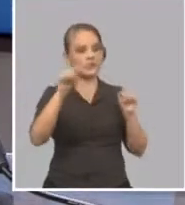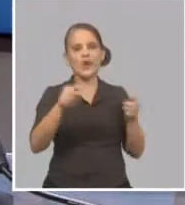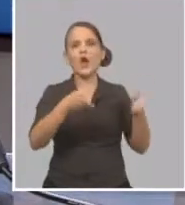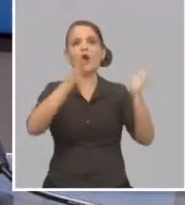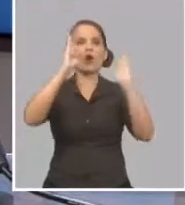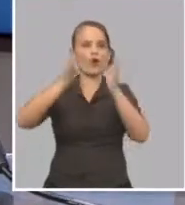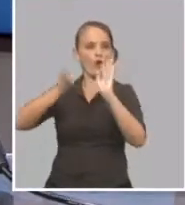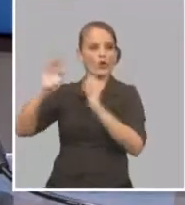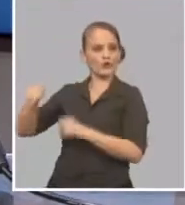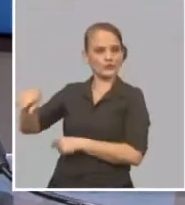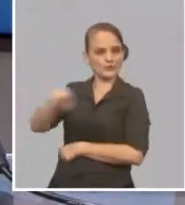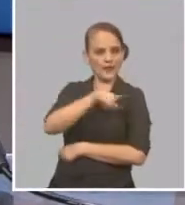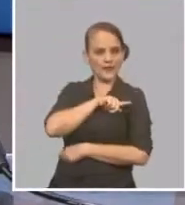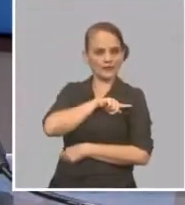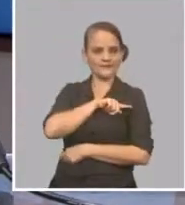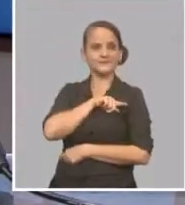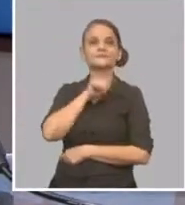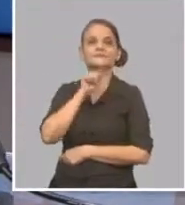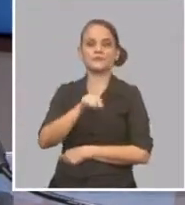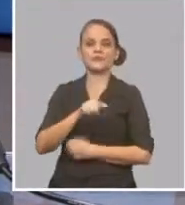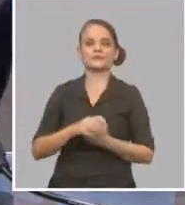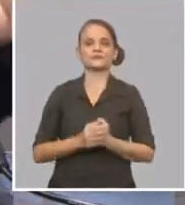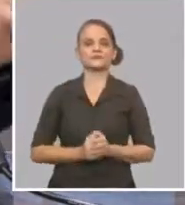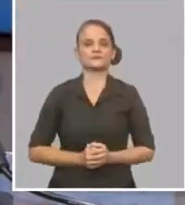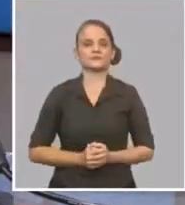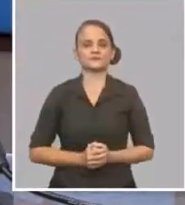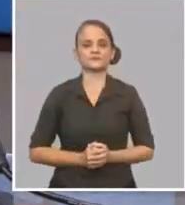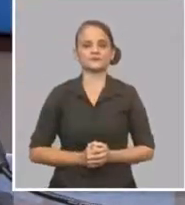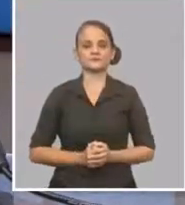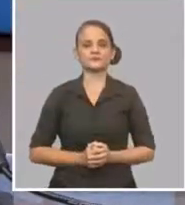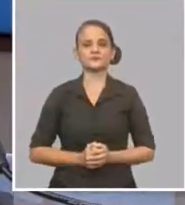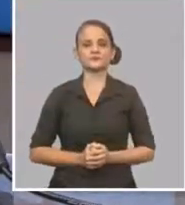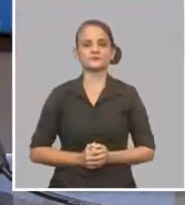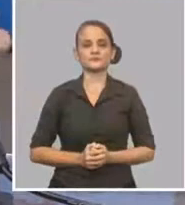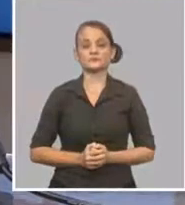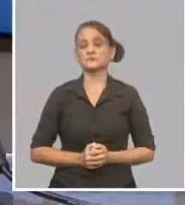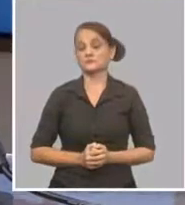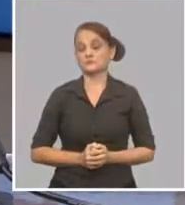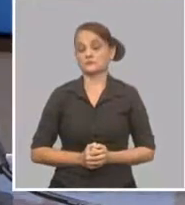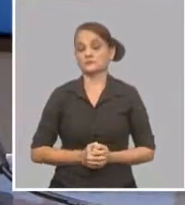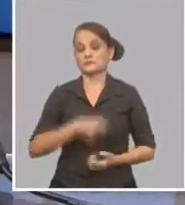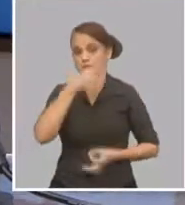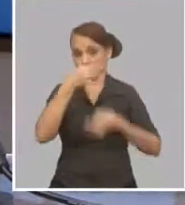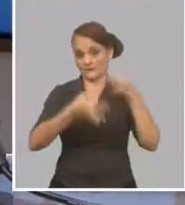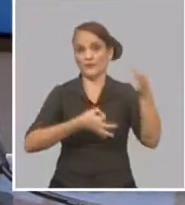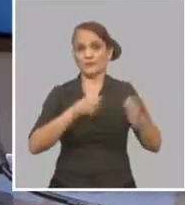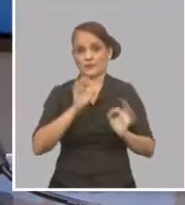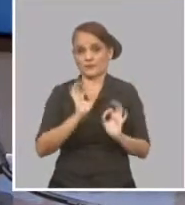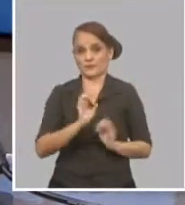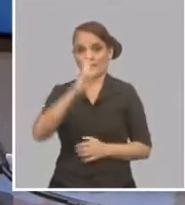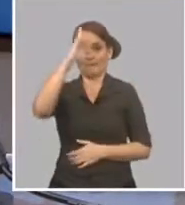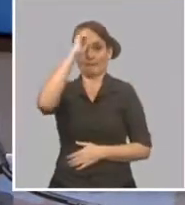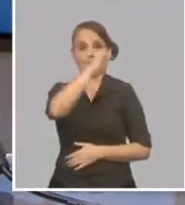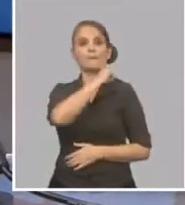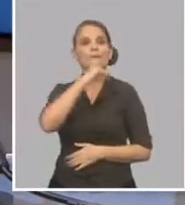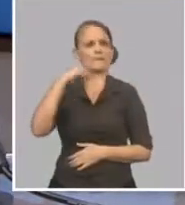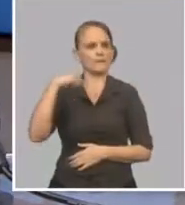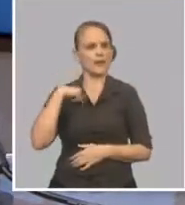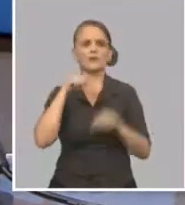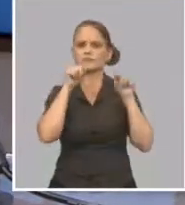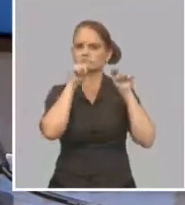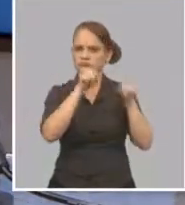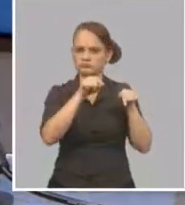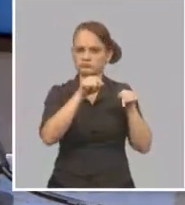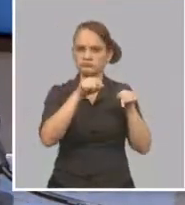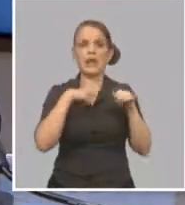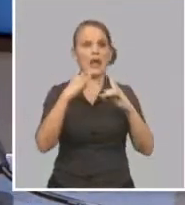tanto para el turismo nacional como para el turismo internacional, porque hablo que estos médicos se van a mantener en los